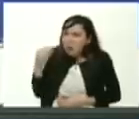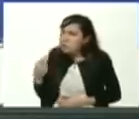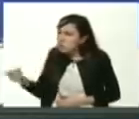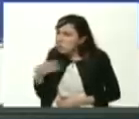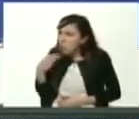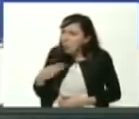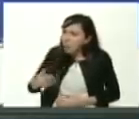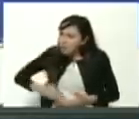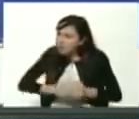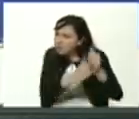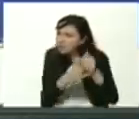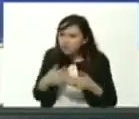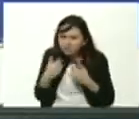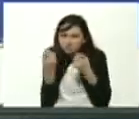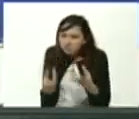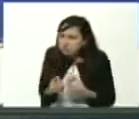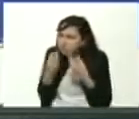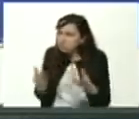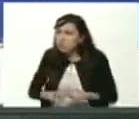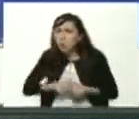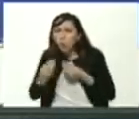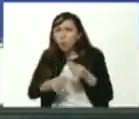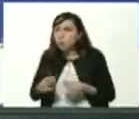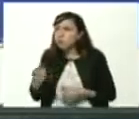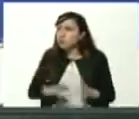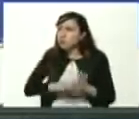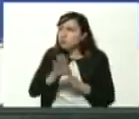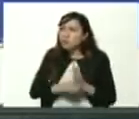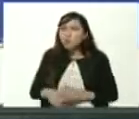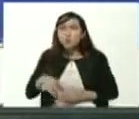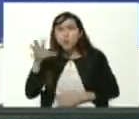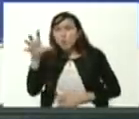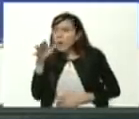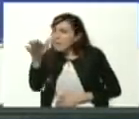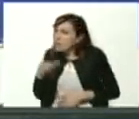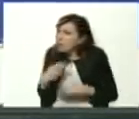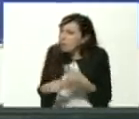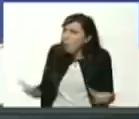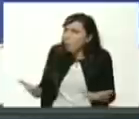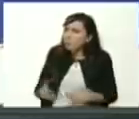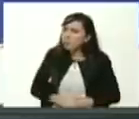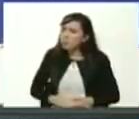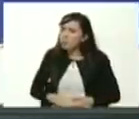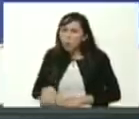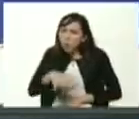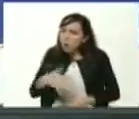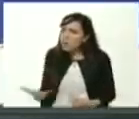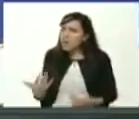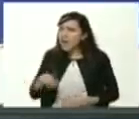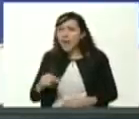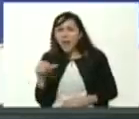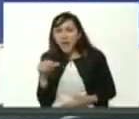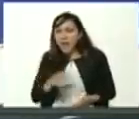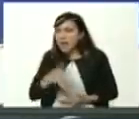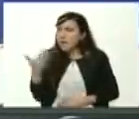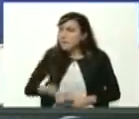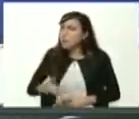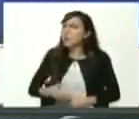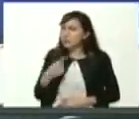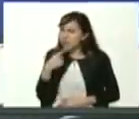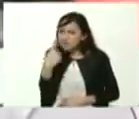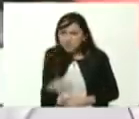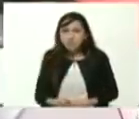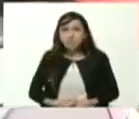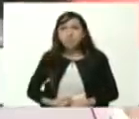joven lideresa como ves las prioridades del desarrollo del país hacia el futuro donde creas que están los puntos fundamentales por favor